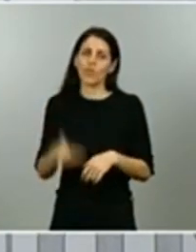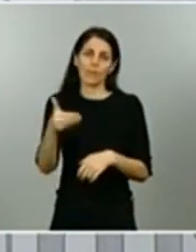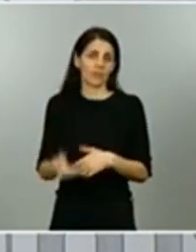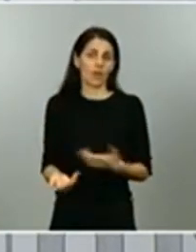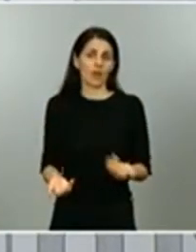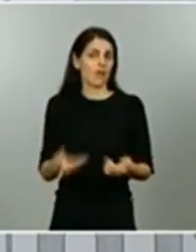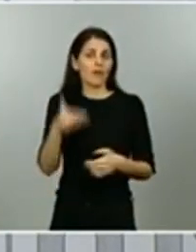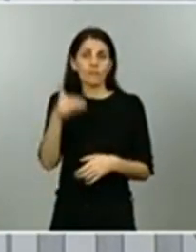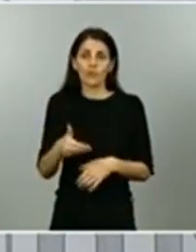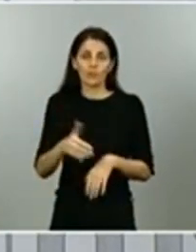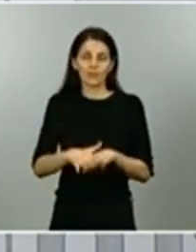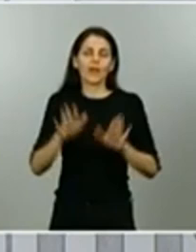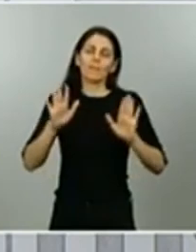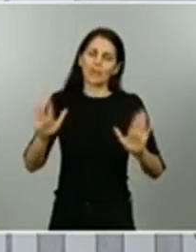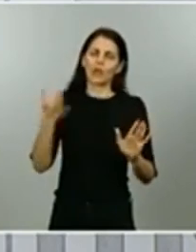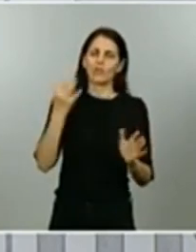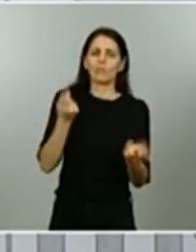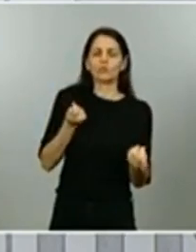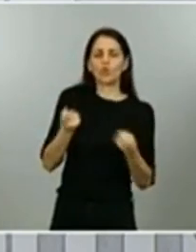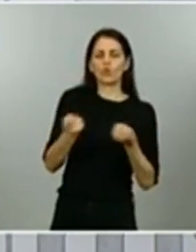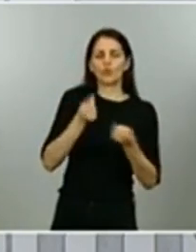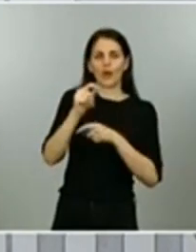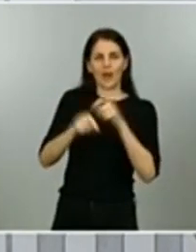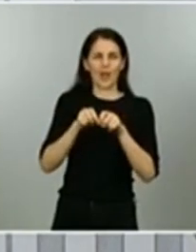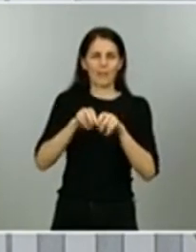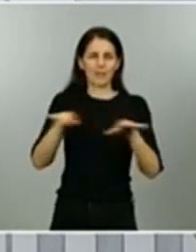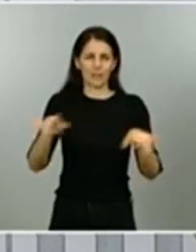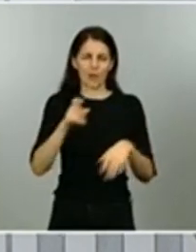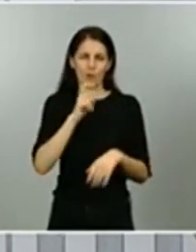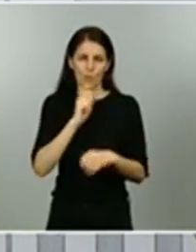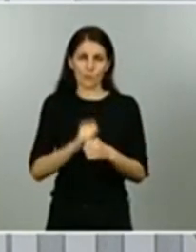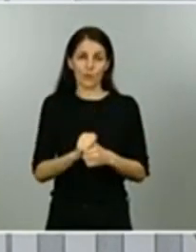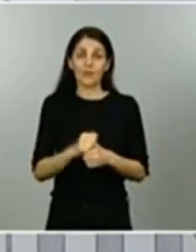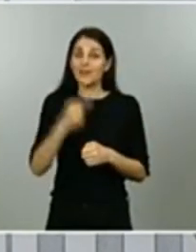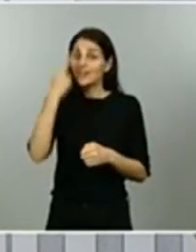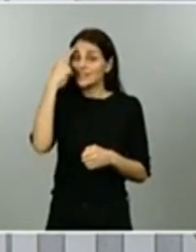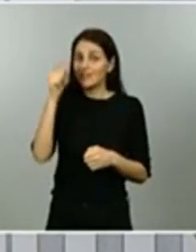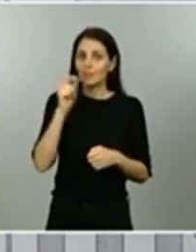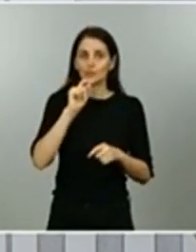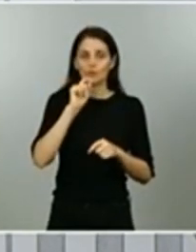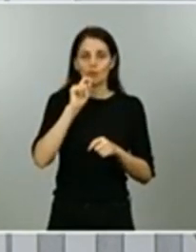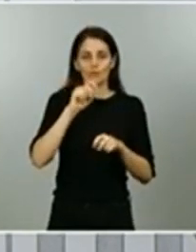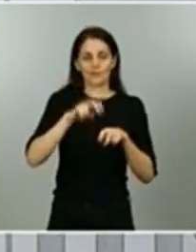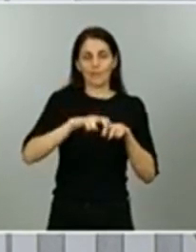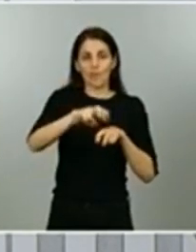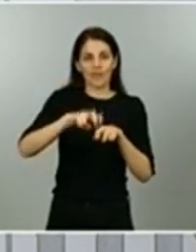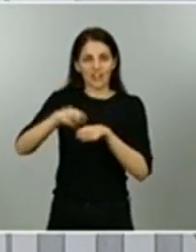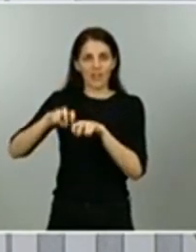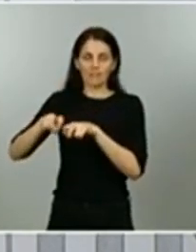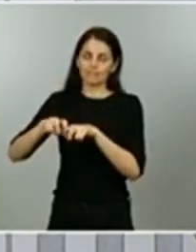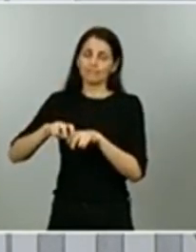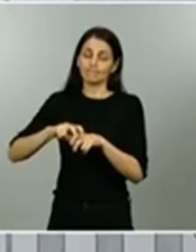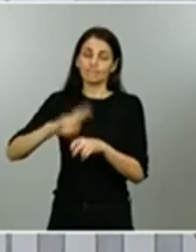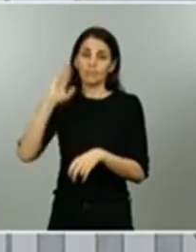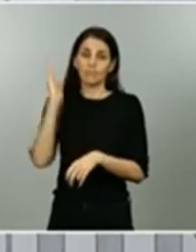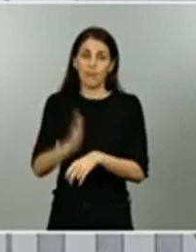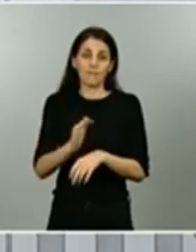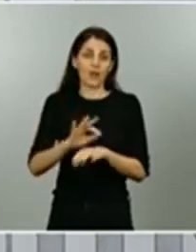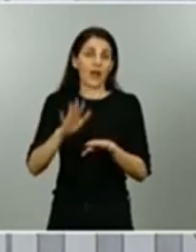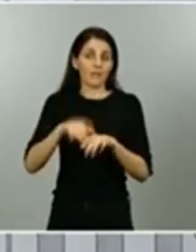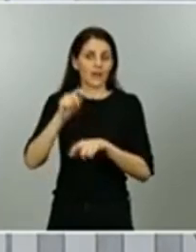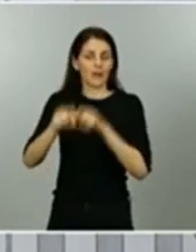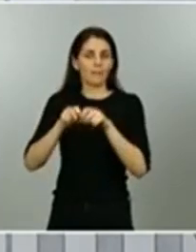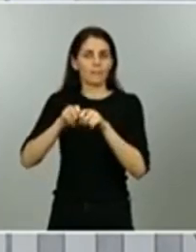país el principal vector de contagio es la movilidad y la única forma de limitar la movilidad es limitando la libertad de circulación y para esto necesitamos un instrumento